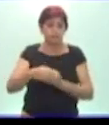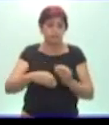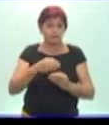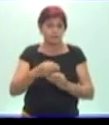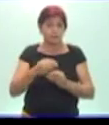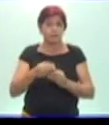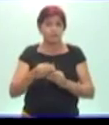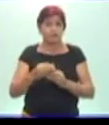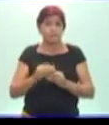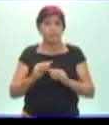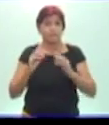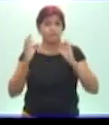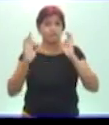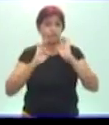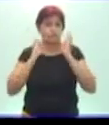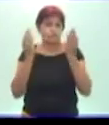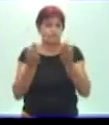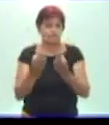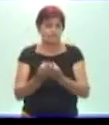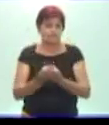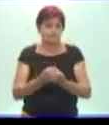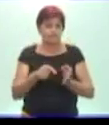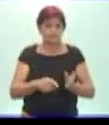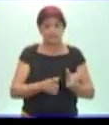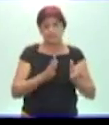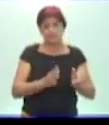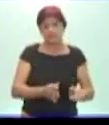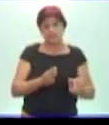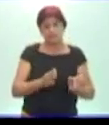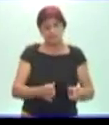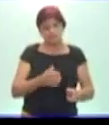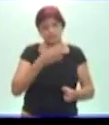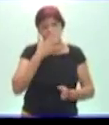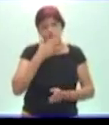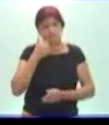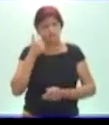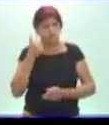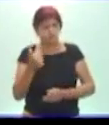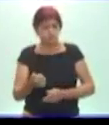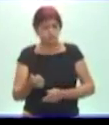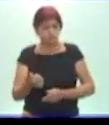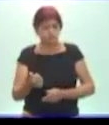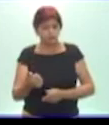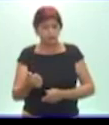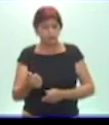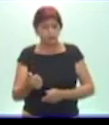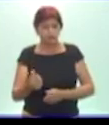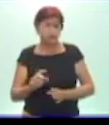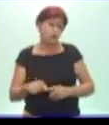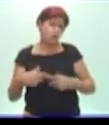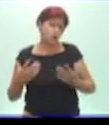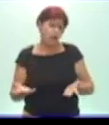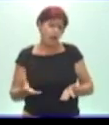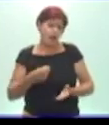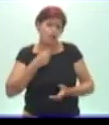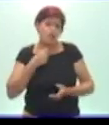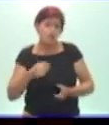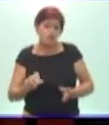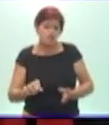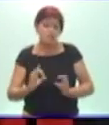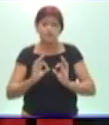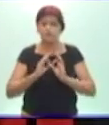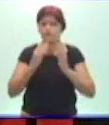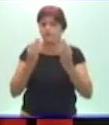esta etapa ha tenido beneficios y uno de los tantos beneficios que ha tenido es que la familia ha podido